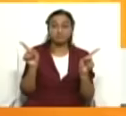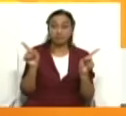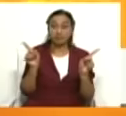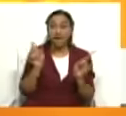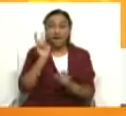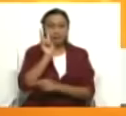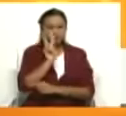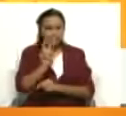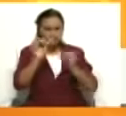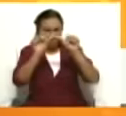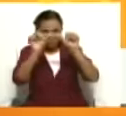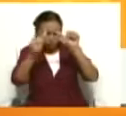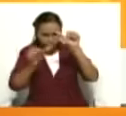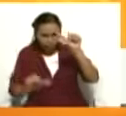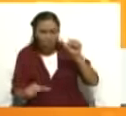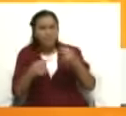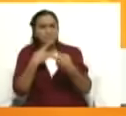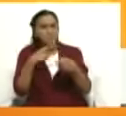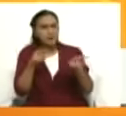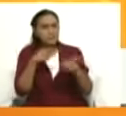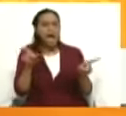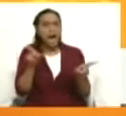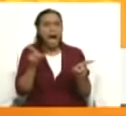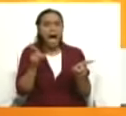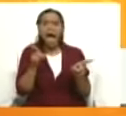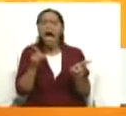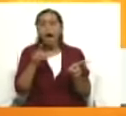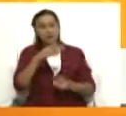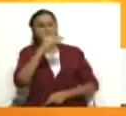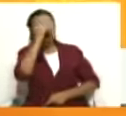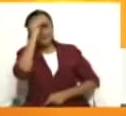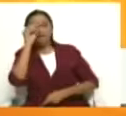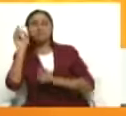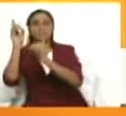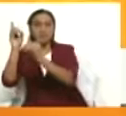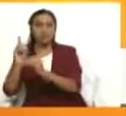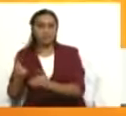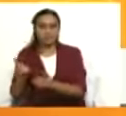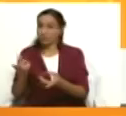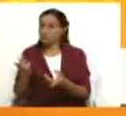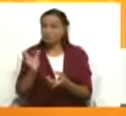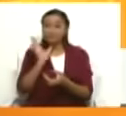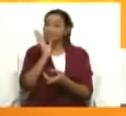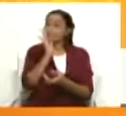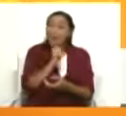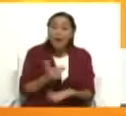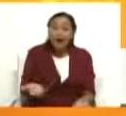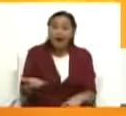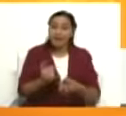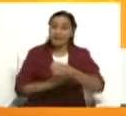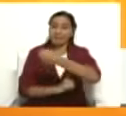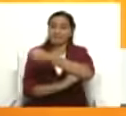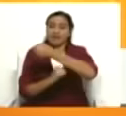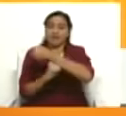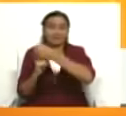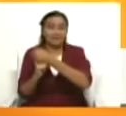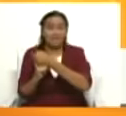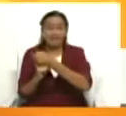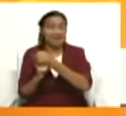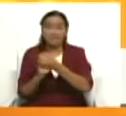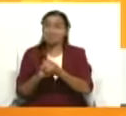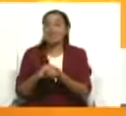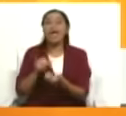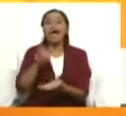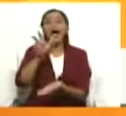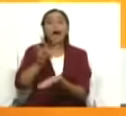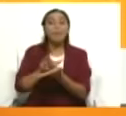decisión a todas luces infundada. Por eso decimos que no tiene ningún tipo de fundamento. La información que debe